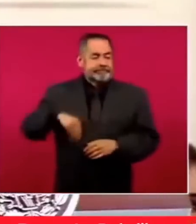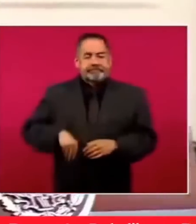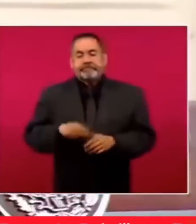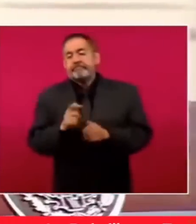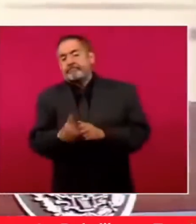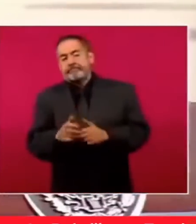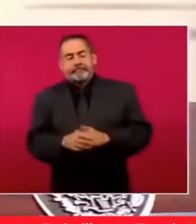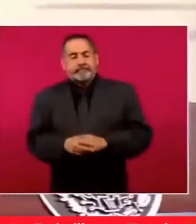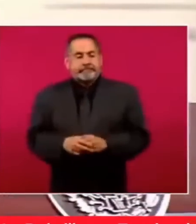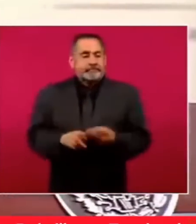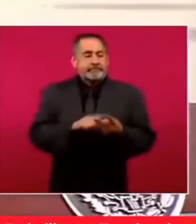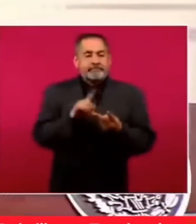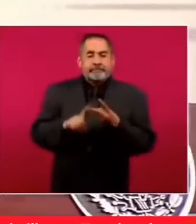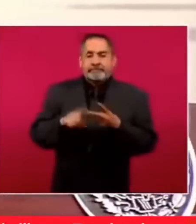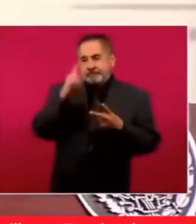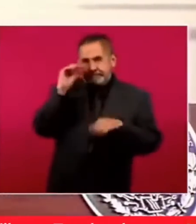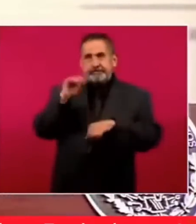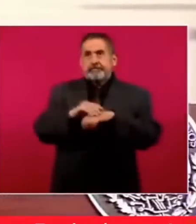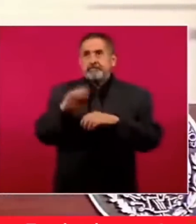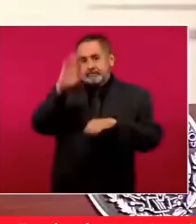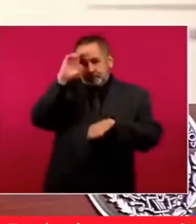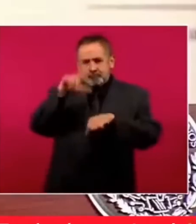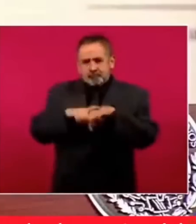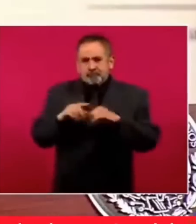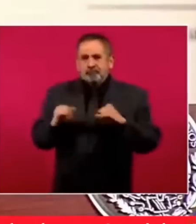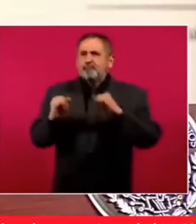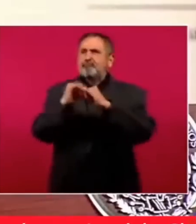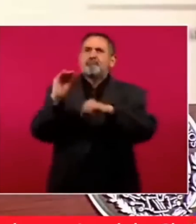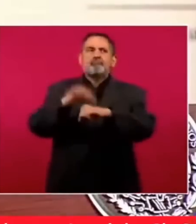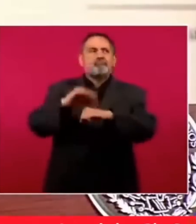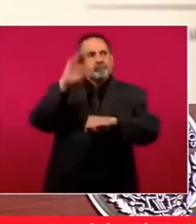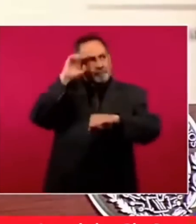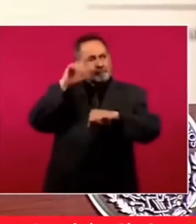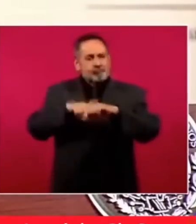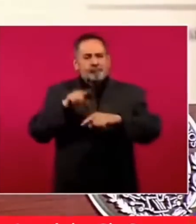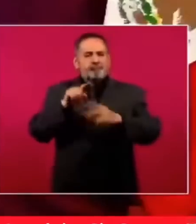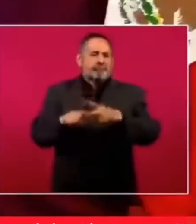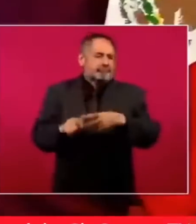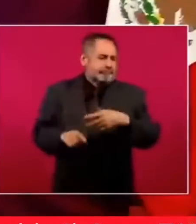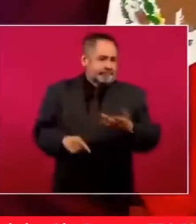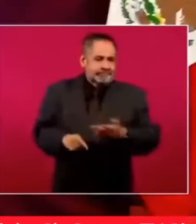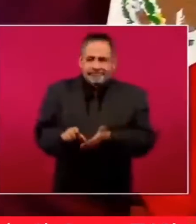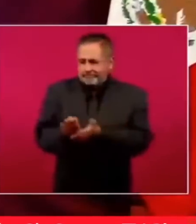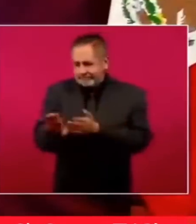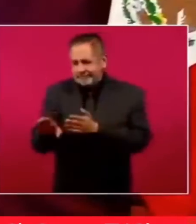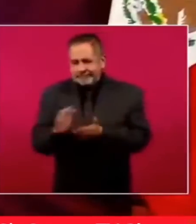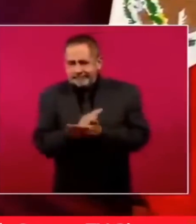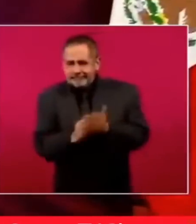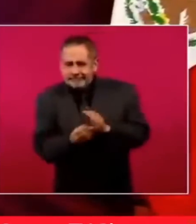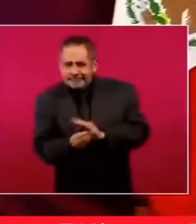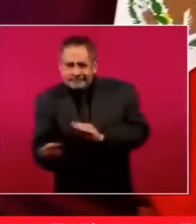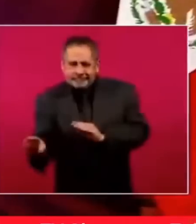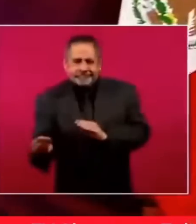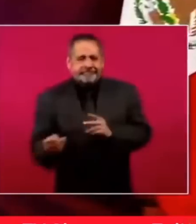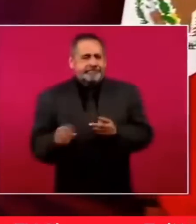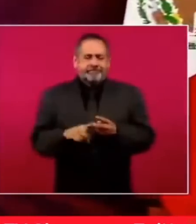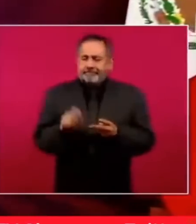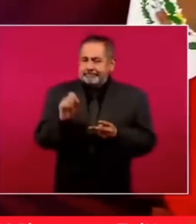Instalaciones culturales también estaban entregadas en